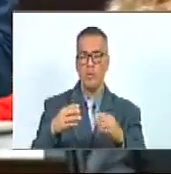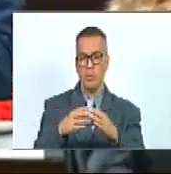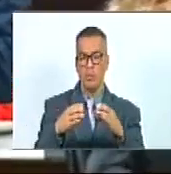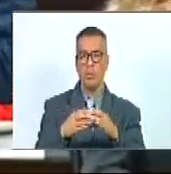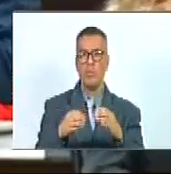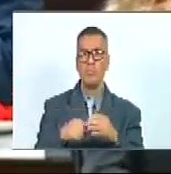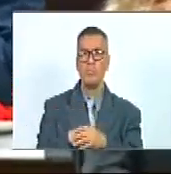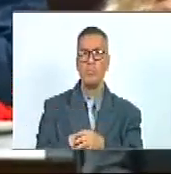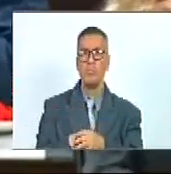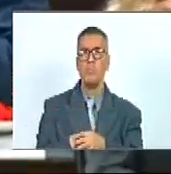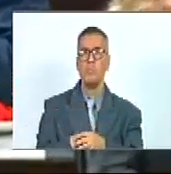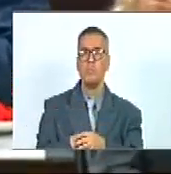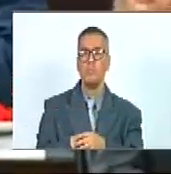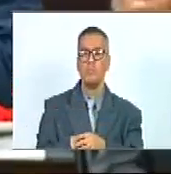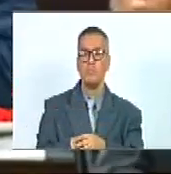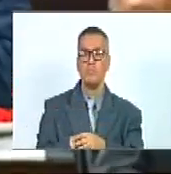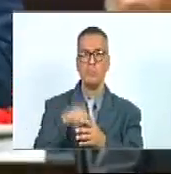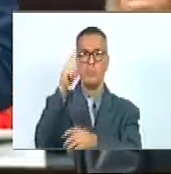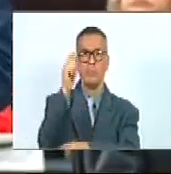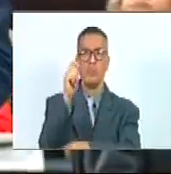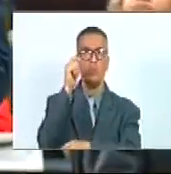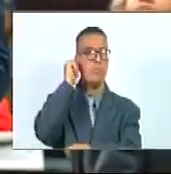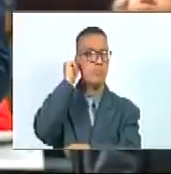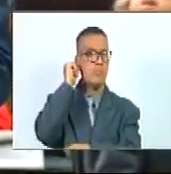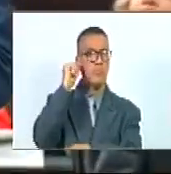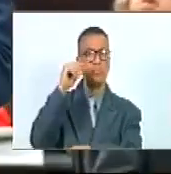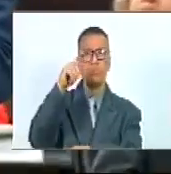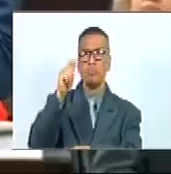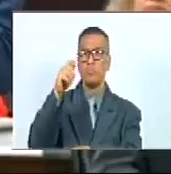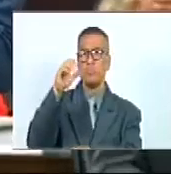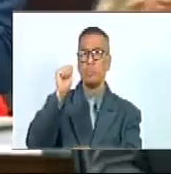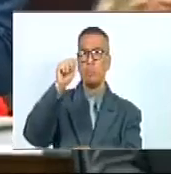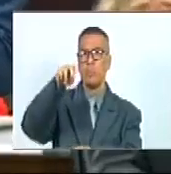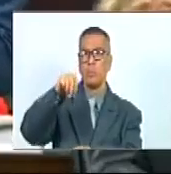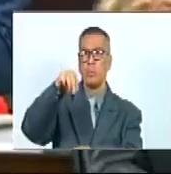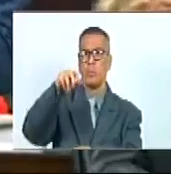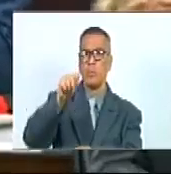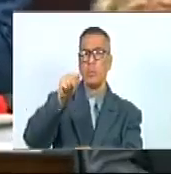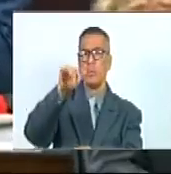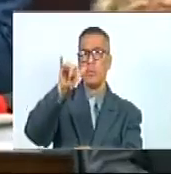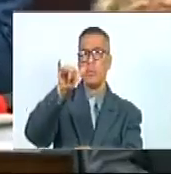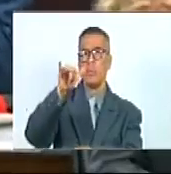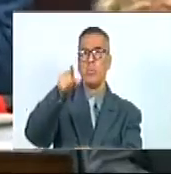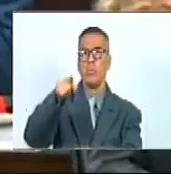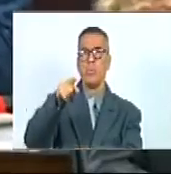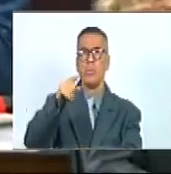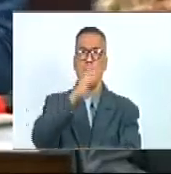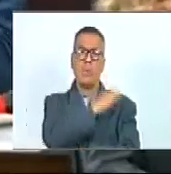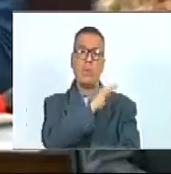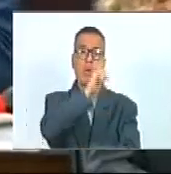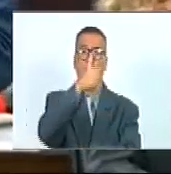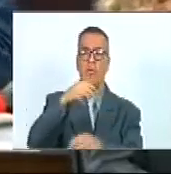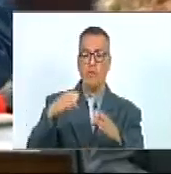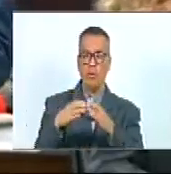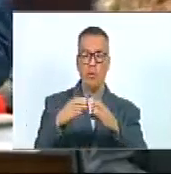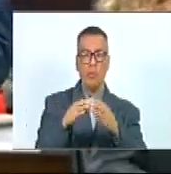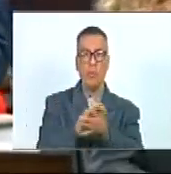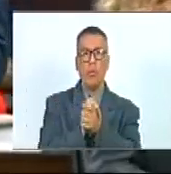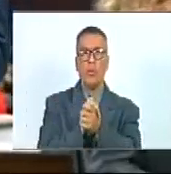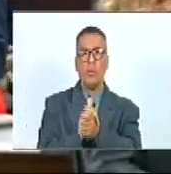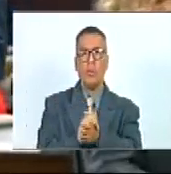con la diputada Tamán Jafaroba quien es la jefa del grupo de amistad